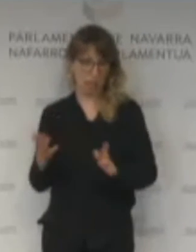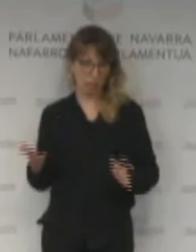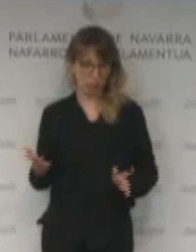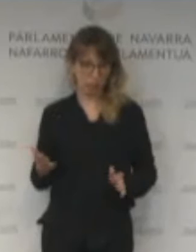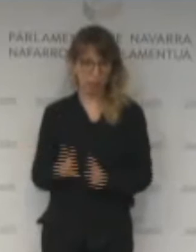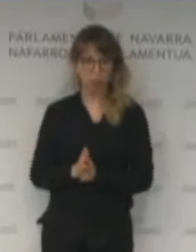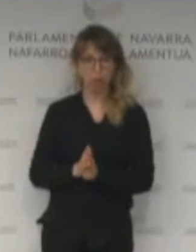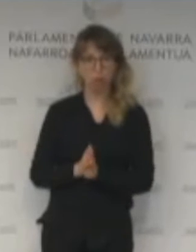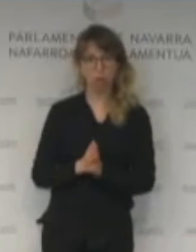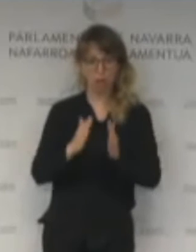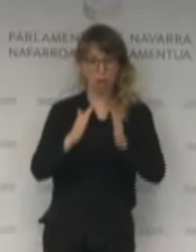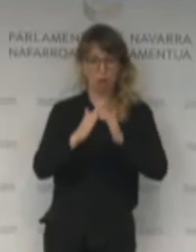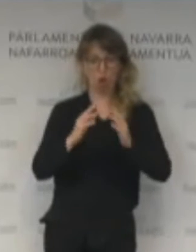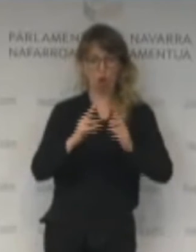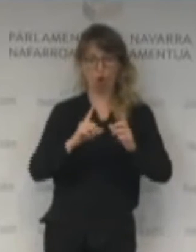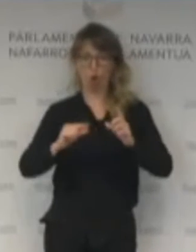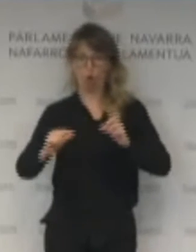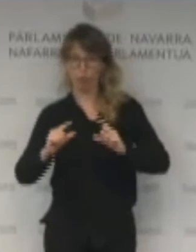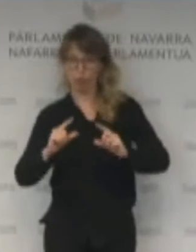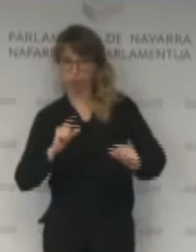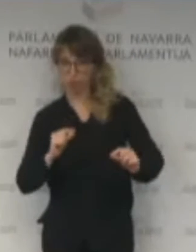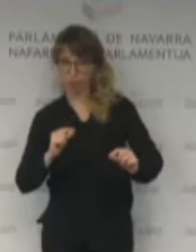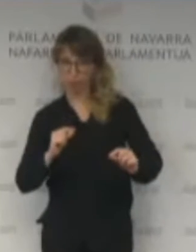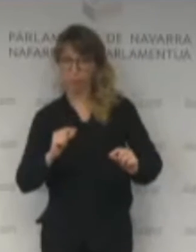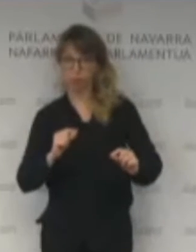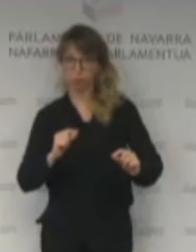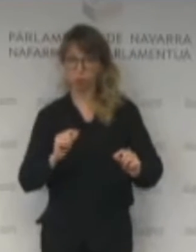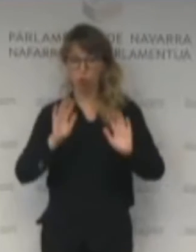deslealtad, desconfinamiento, desescalada.